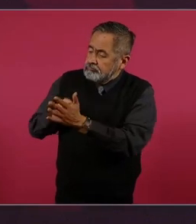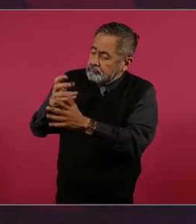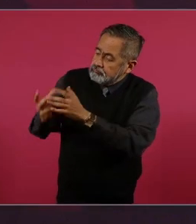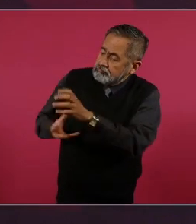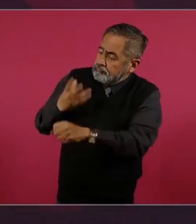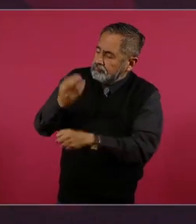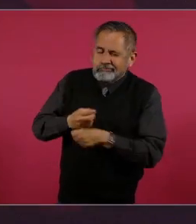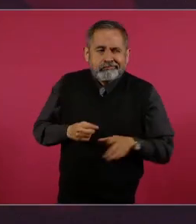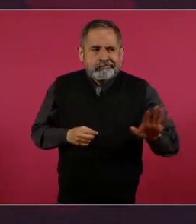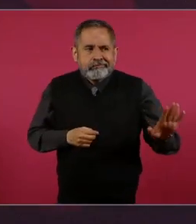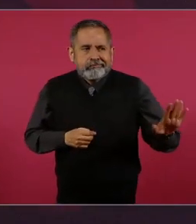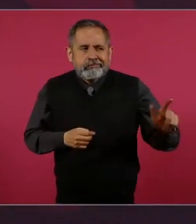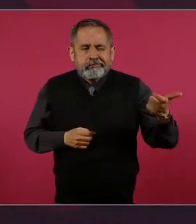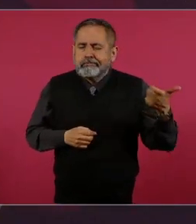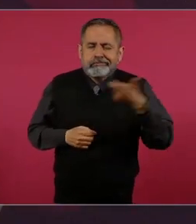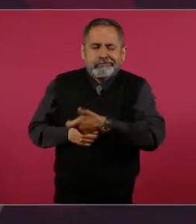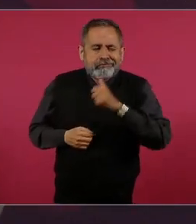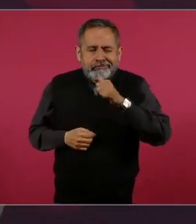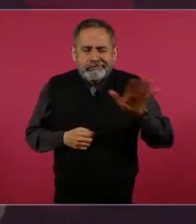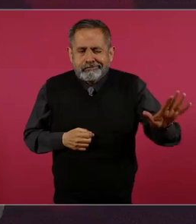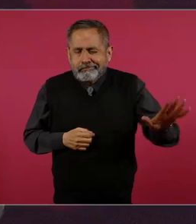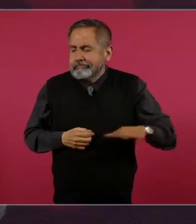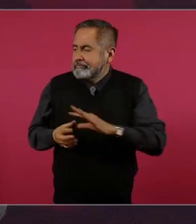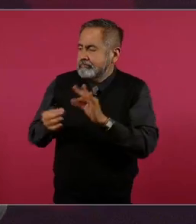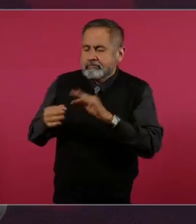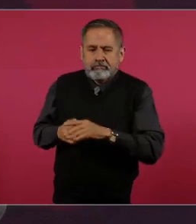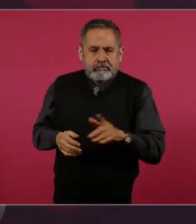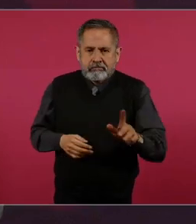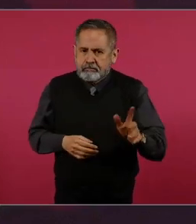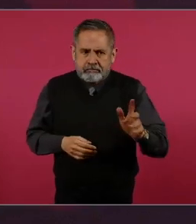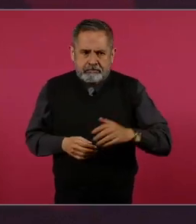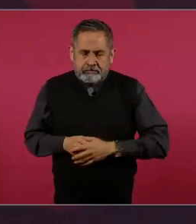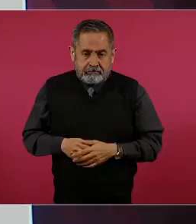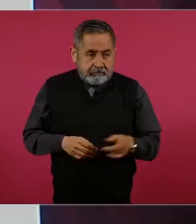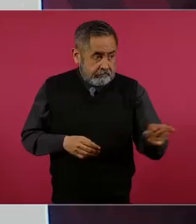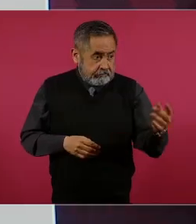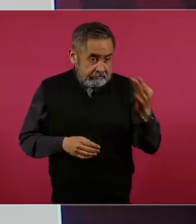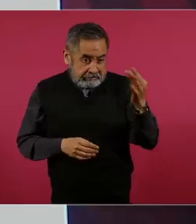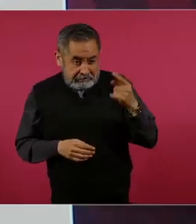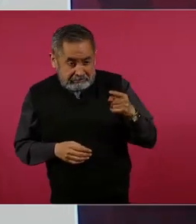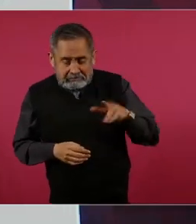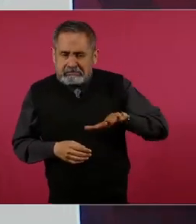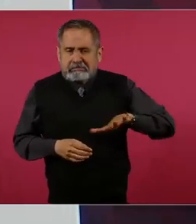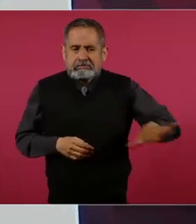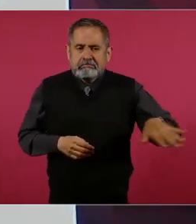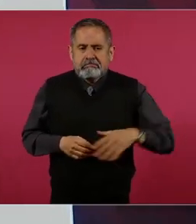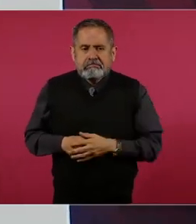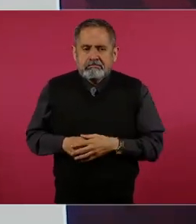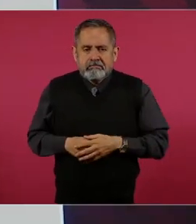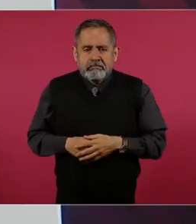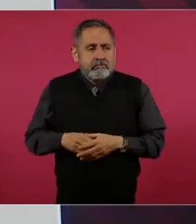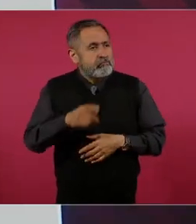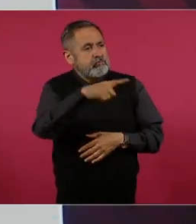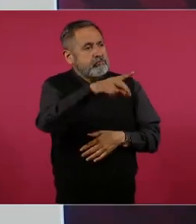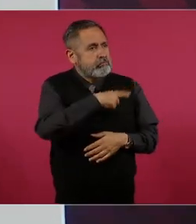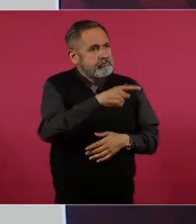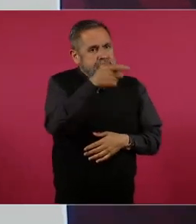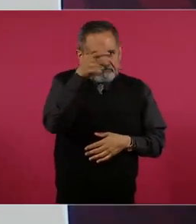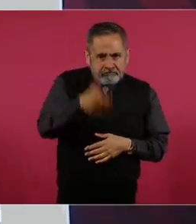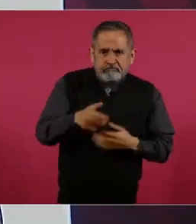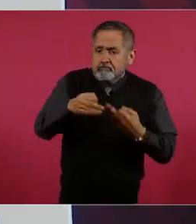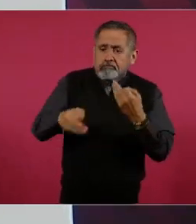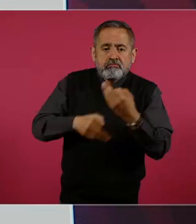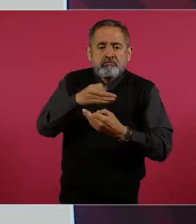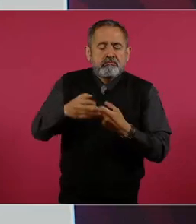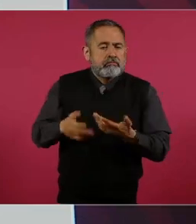y que iba a ayudar mucho el que pagaran impuestos todos